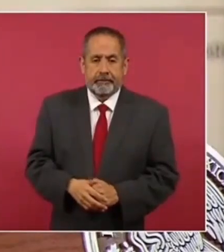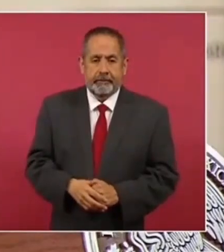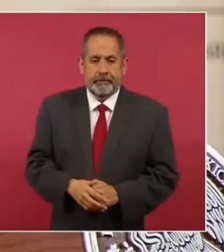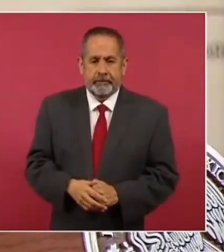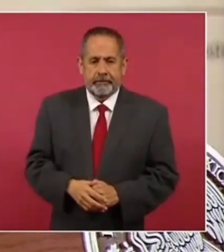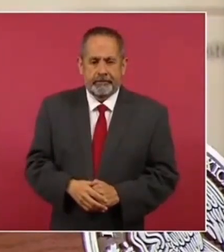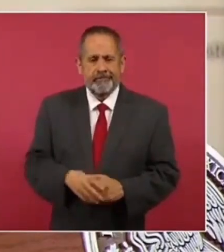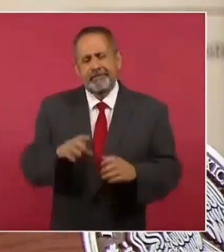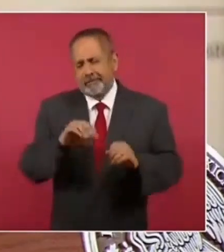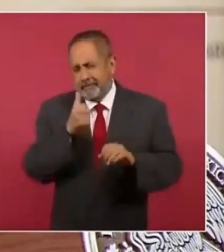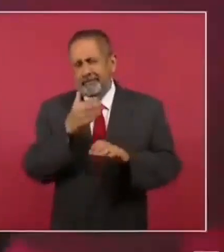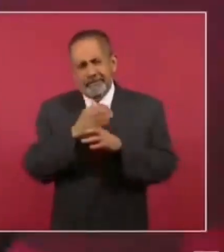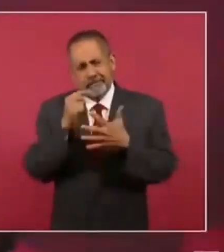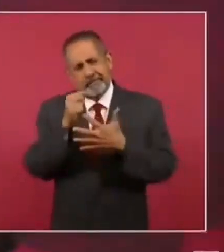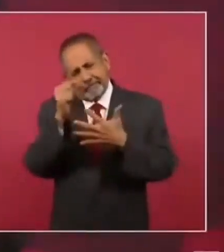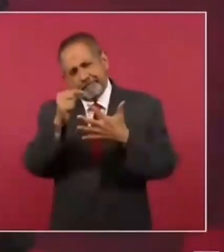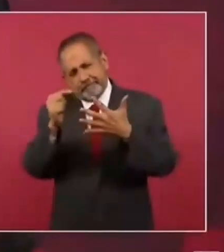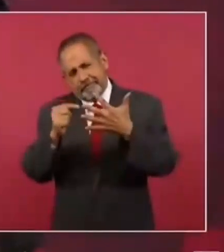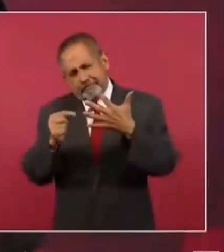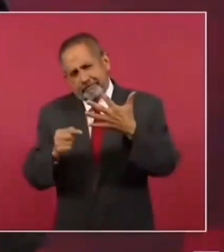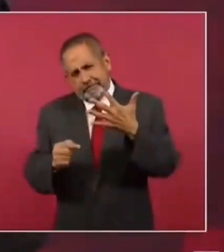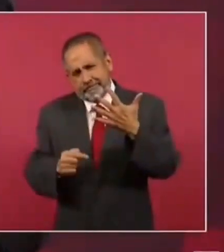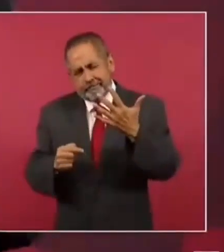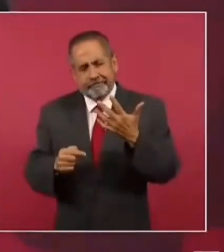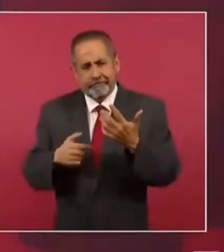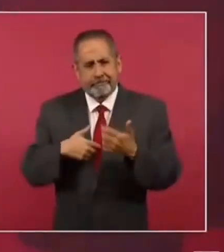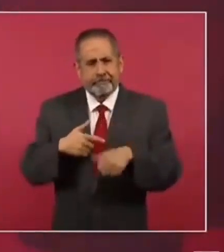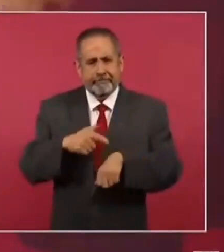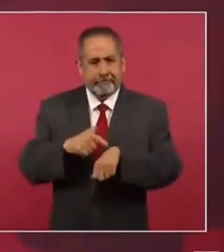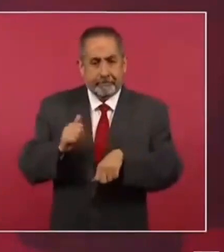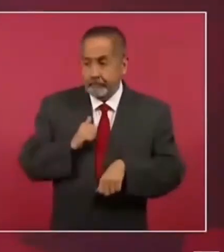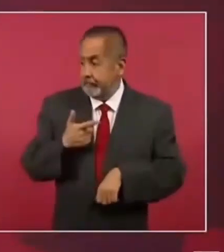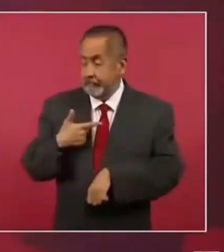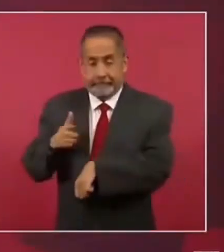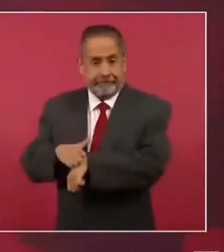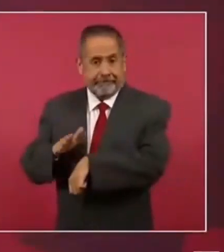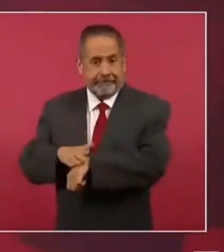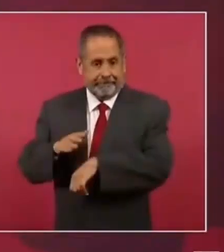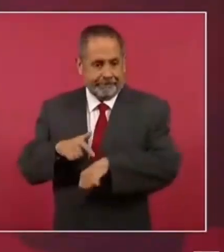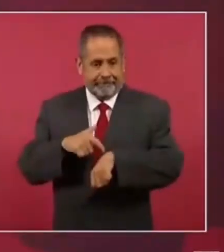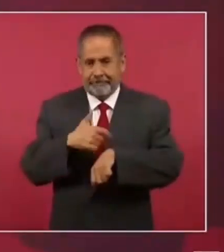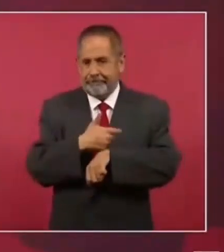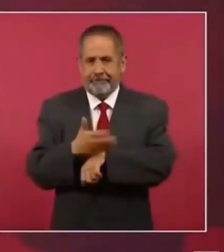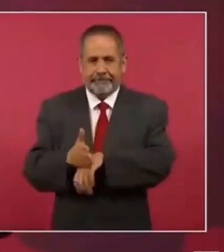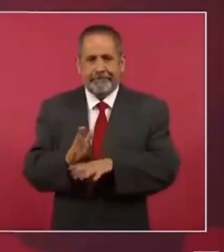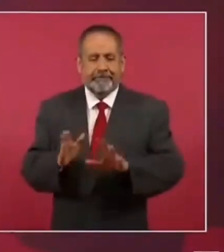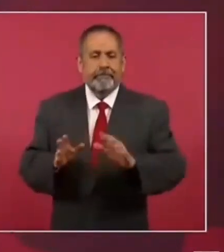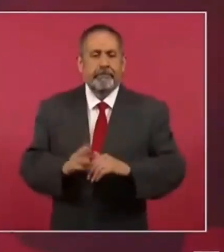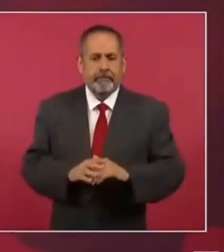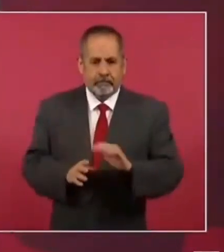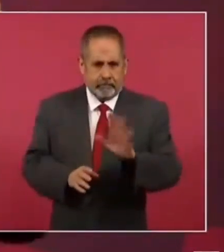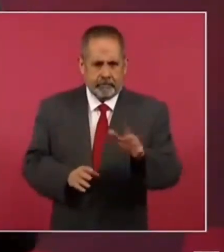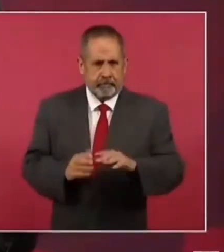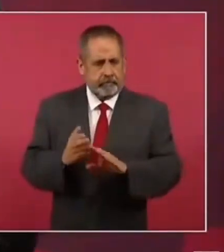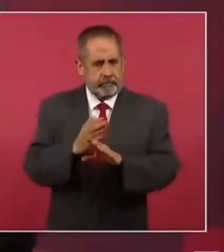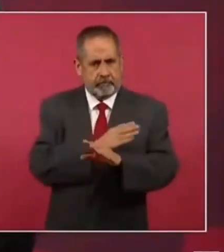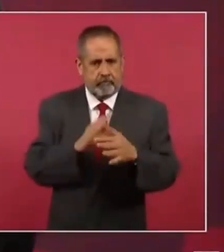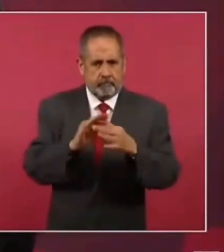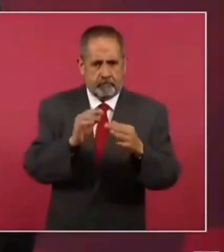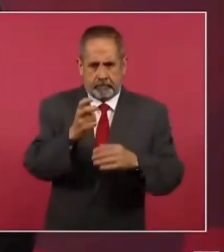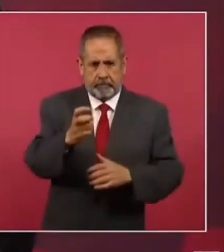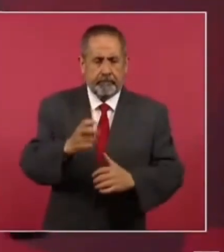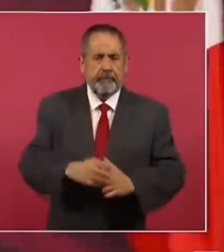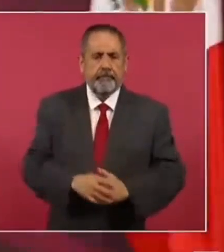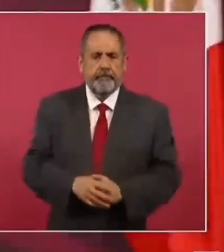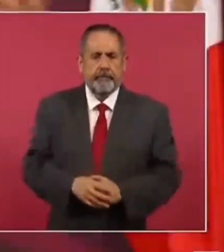Pero hay otras cosas, porque vamos a aprovechar el tiempo, ya se me está pasando. No, antes de eso,